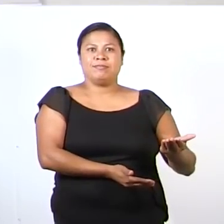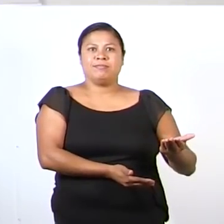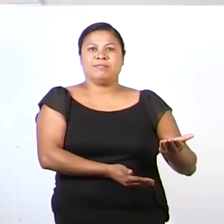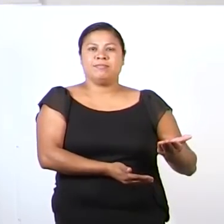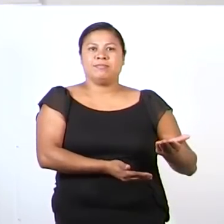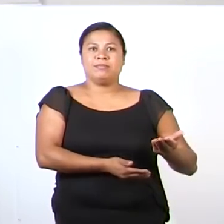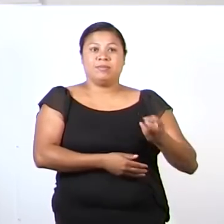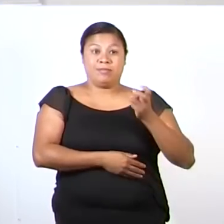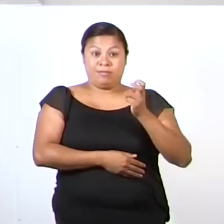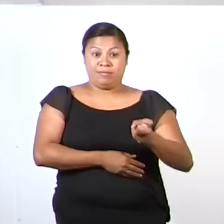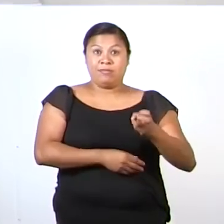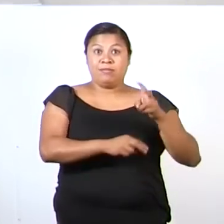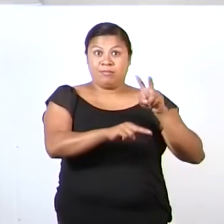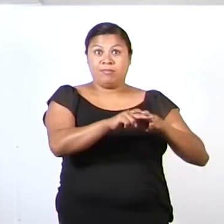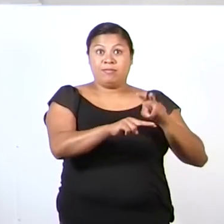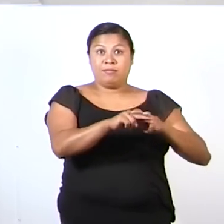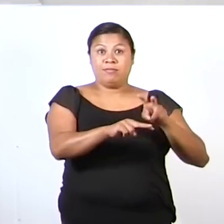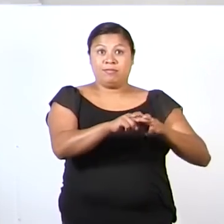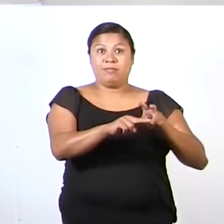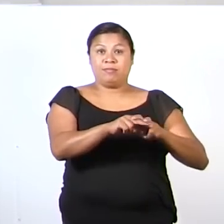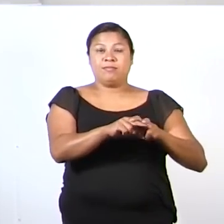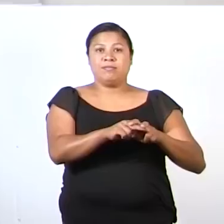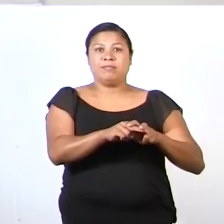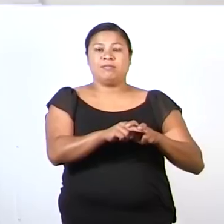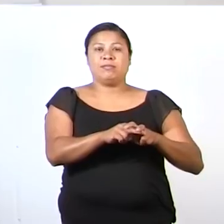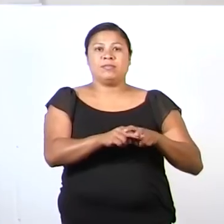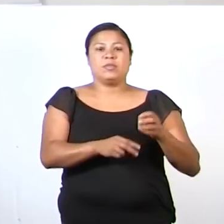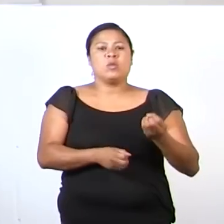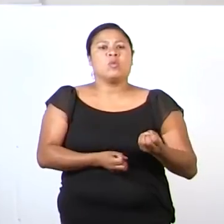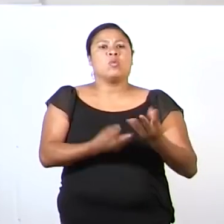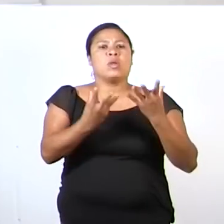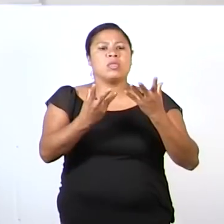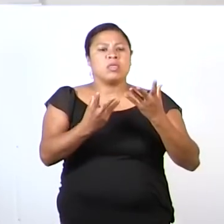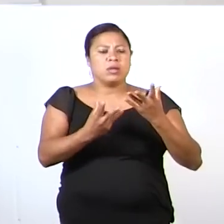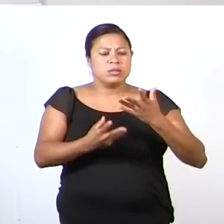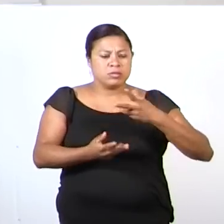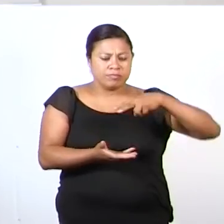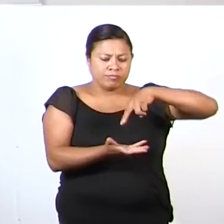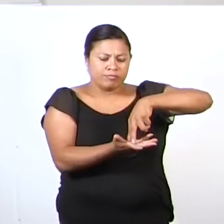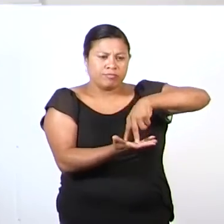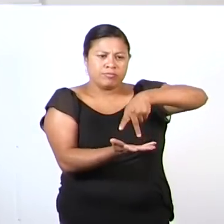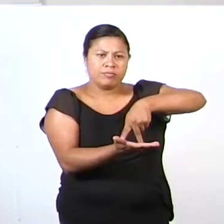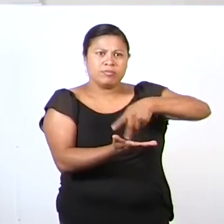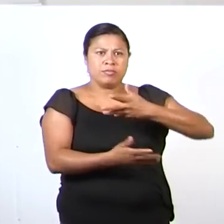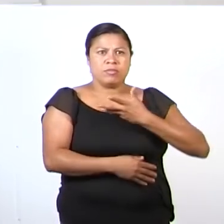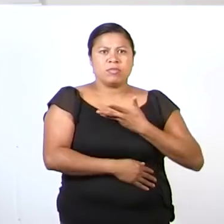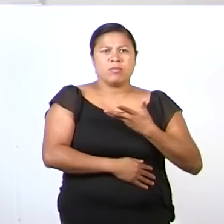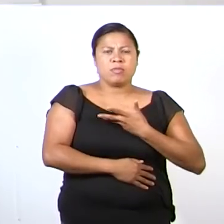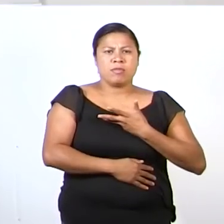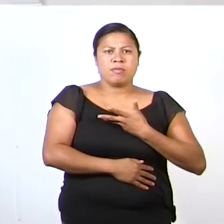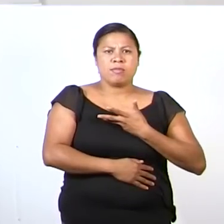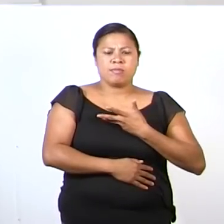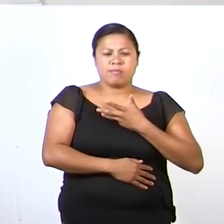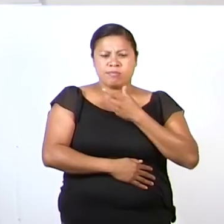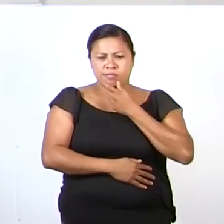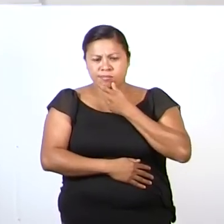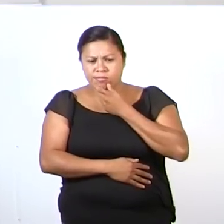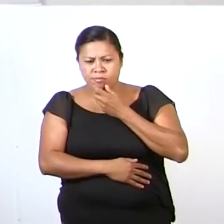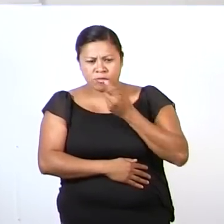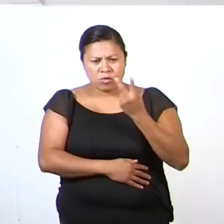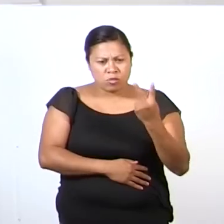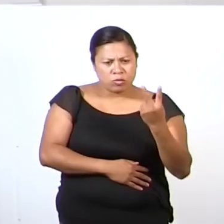Esta silla, ¿cuántas patas tiene? Dos,